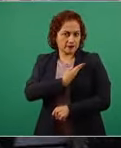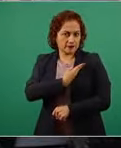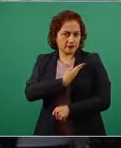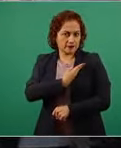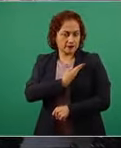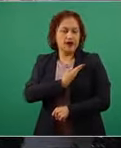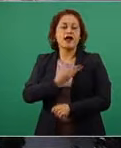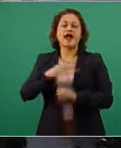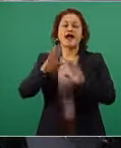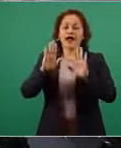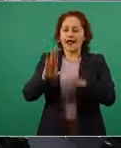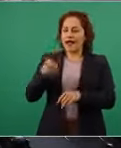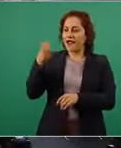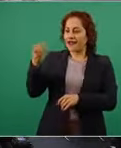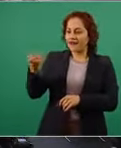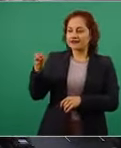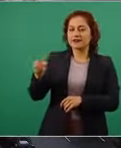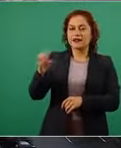OHL también